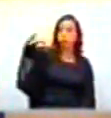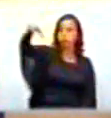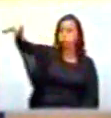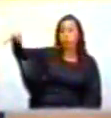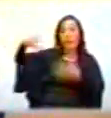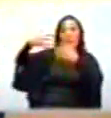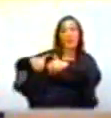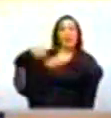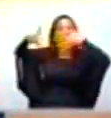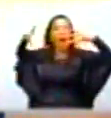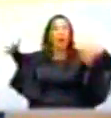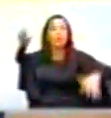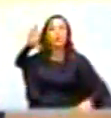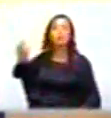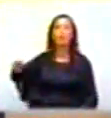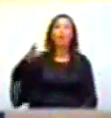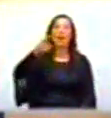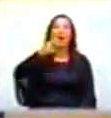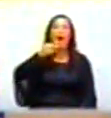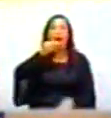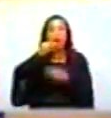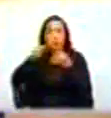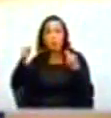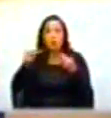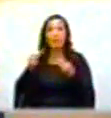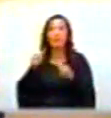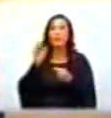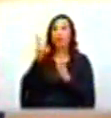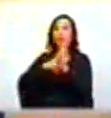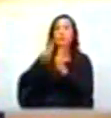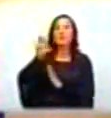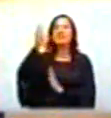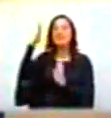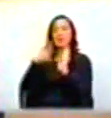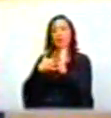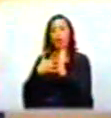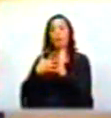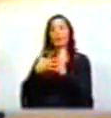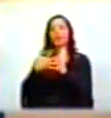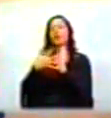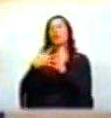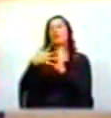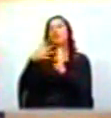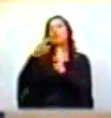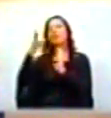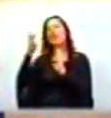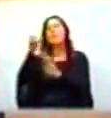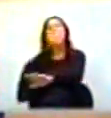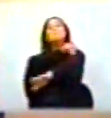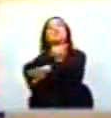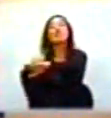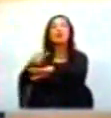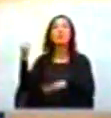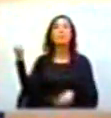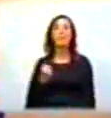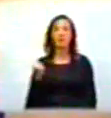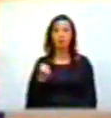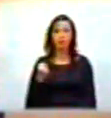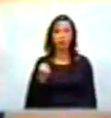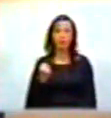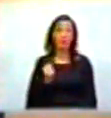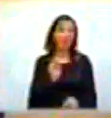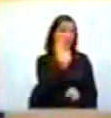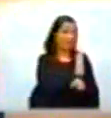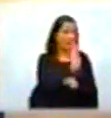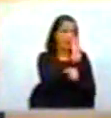recibieron en crédito en el 2007 5.930 millones de pesos. Todo el departamento